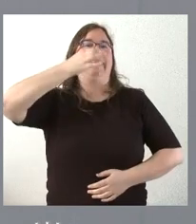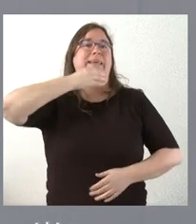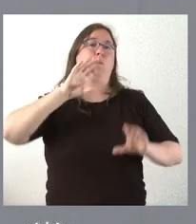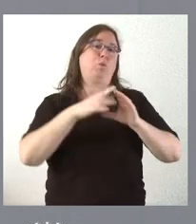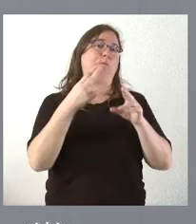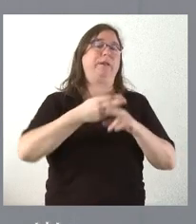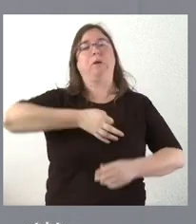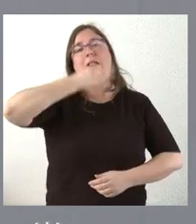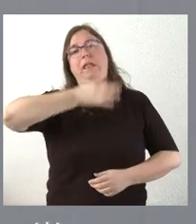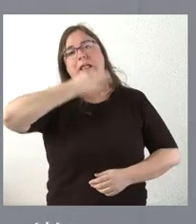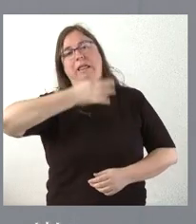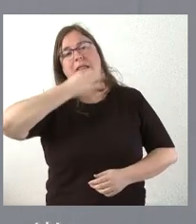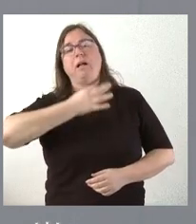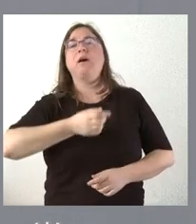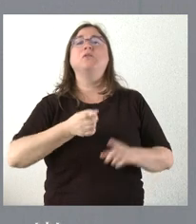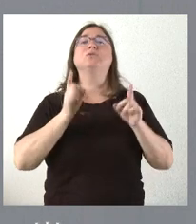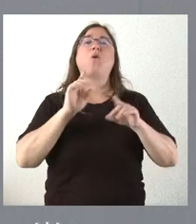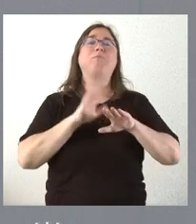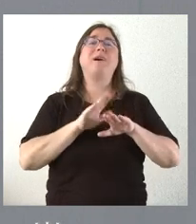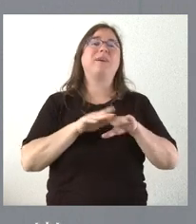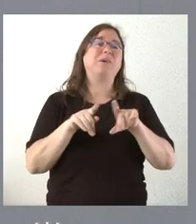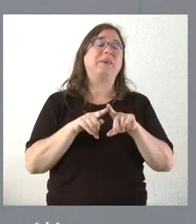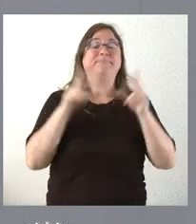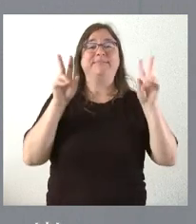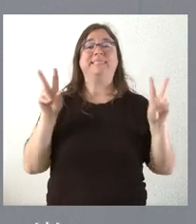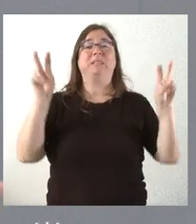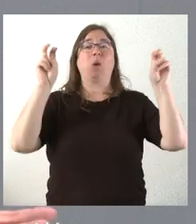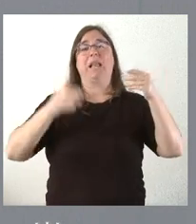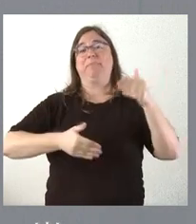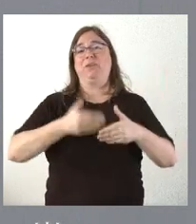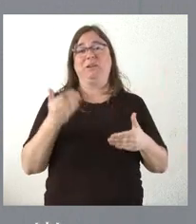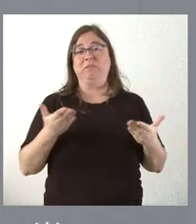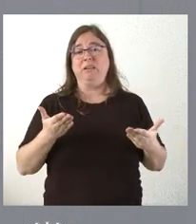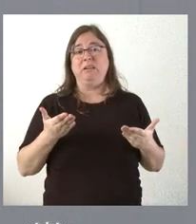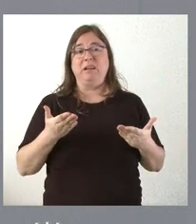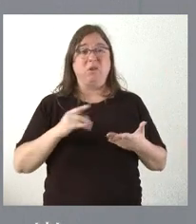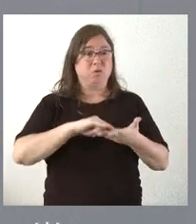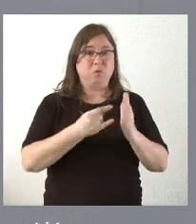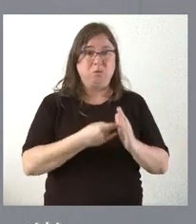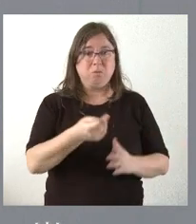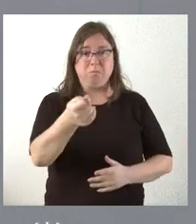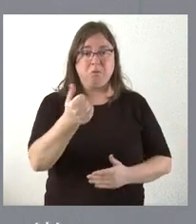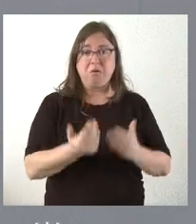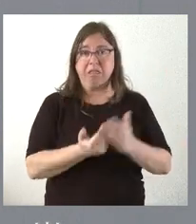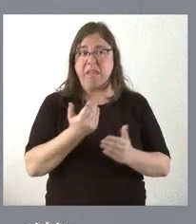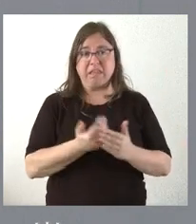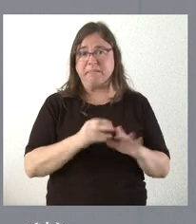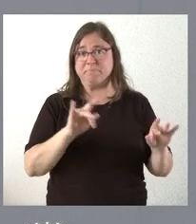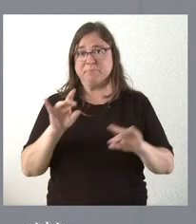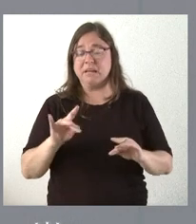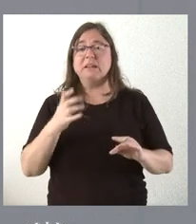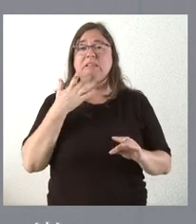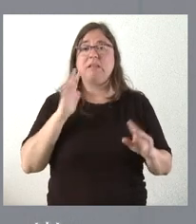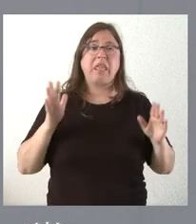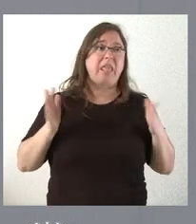políticos, sencillamente pues para tener algún titular, pero para resolver poco, para el día a día de los ciudadanos cuando se improvisa